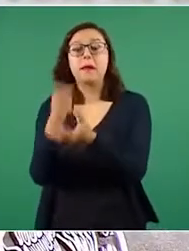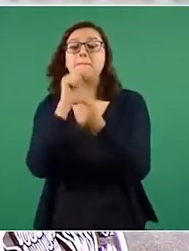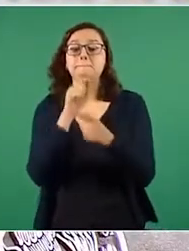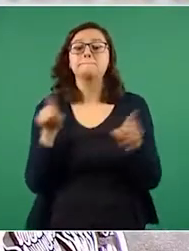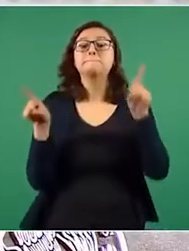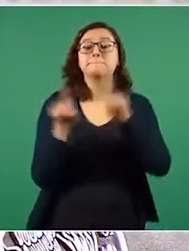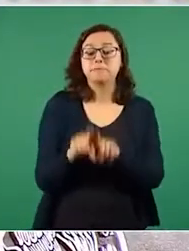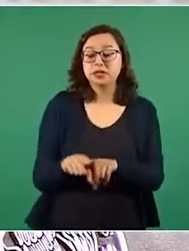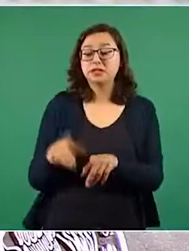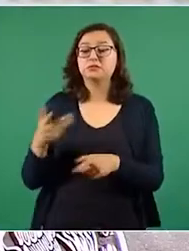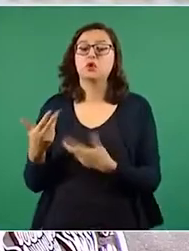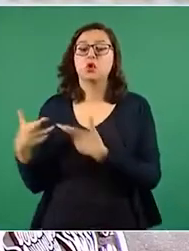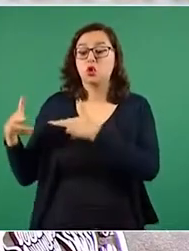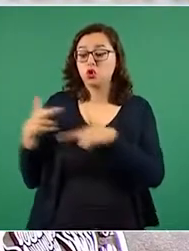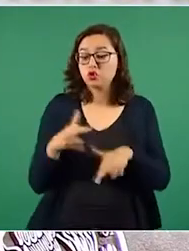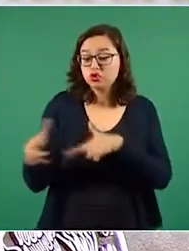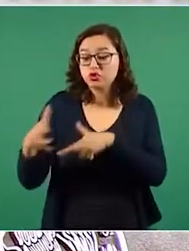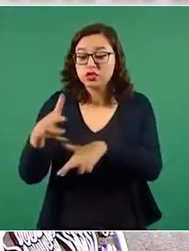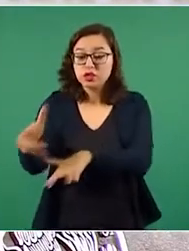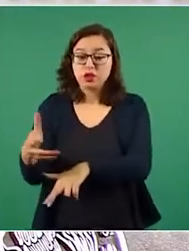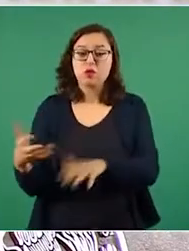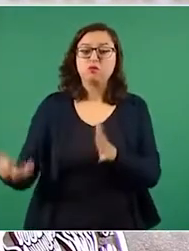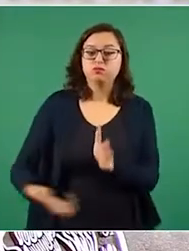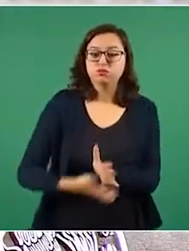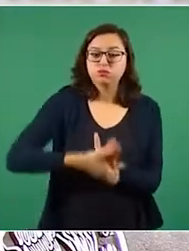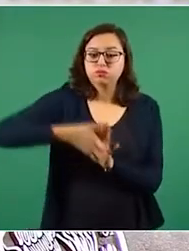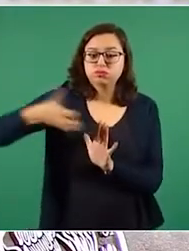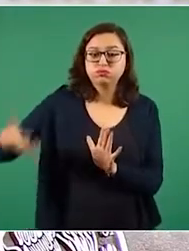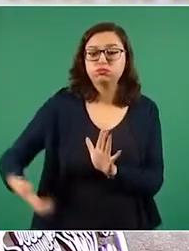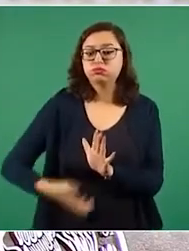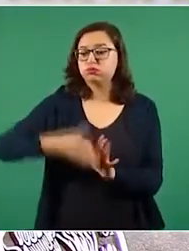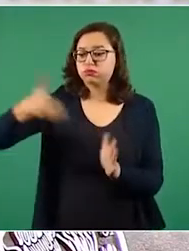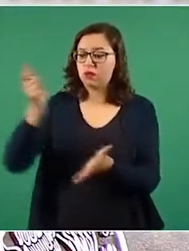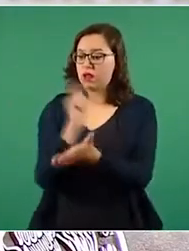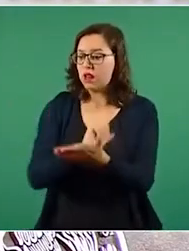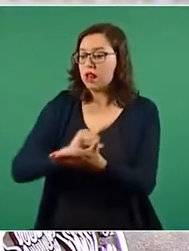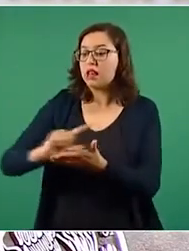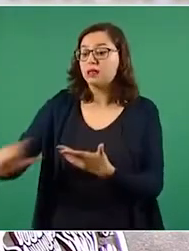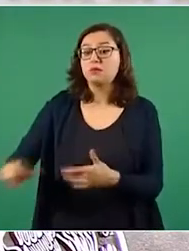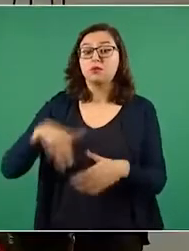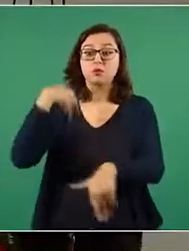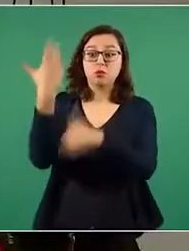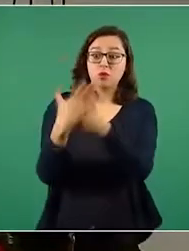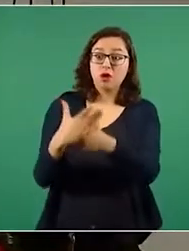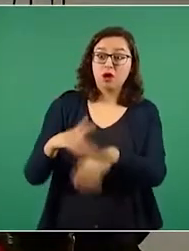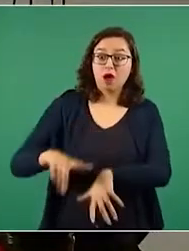los ríos Grijalva y González, para evitar nuevas inundaciones.